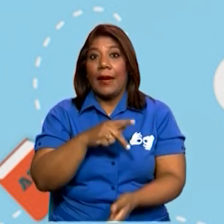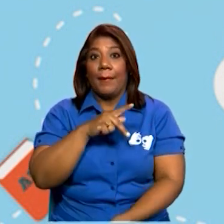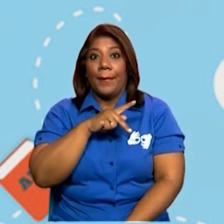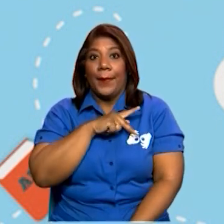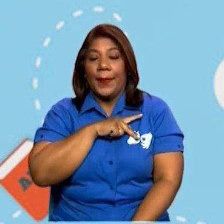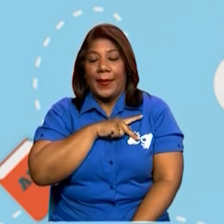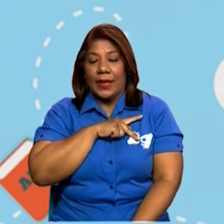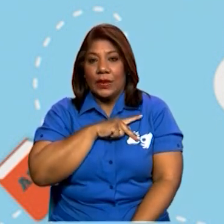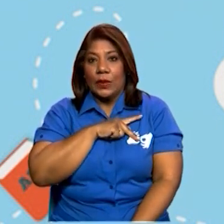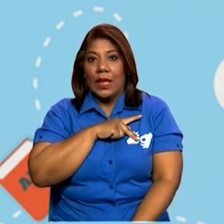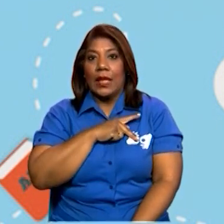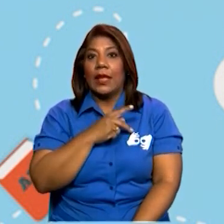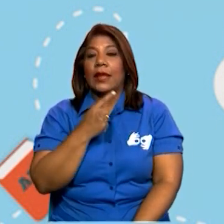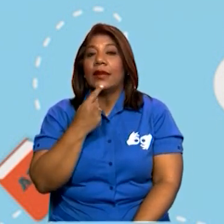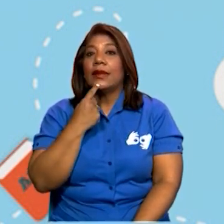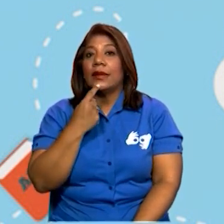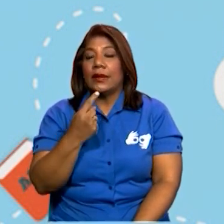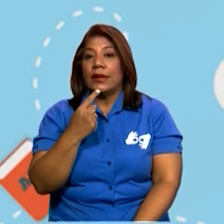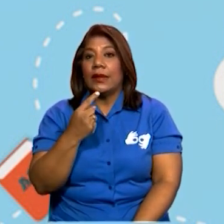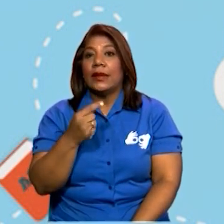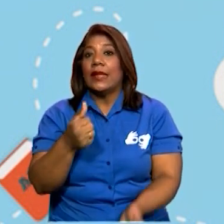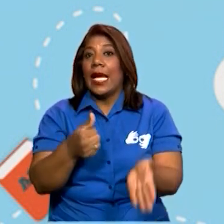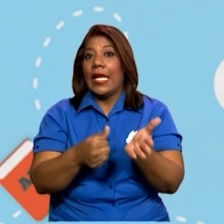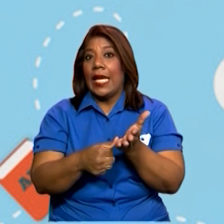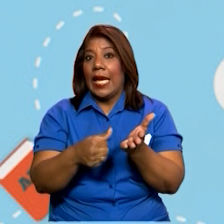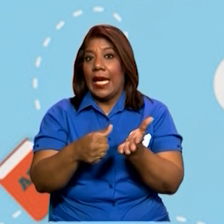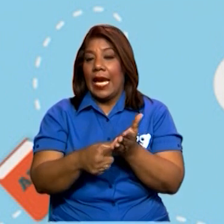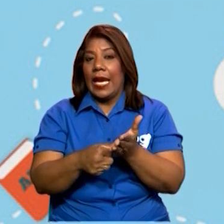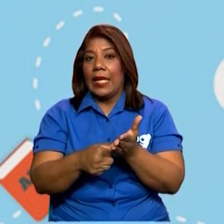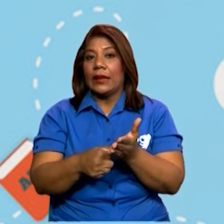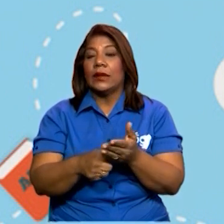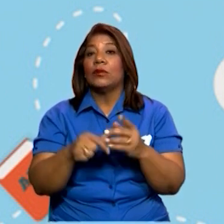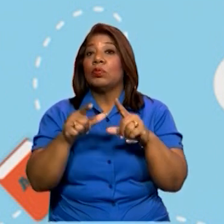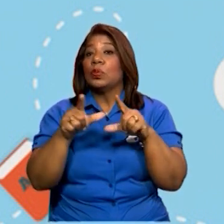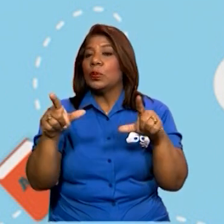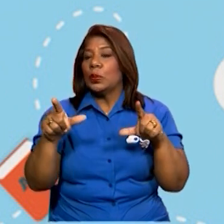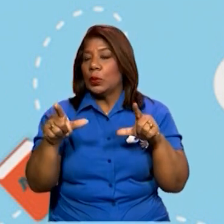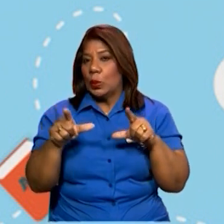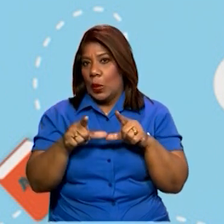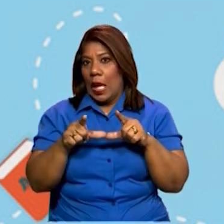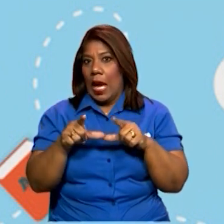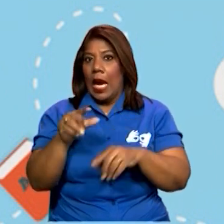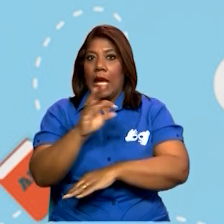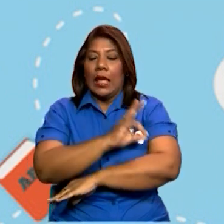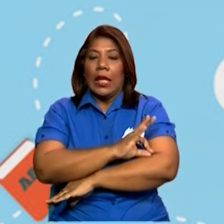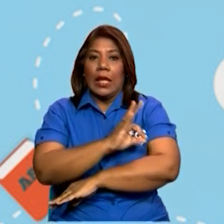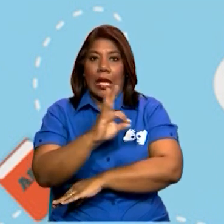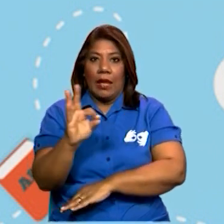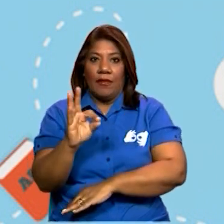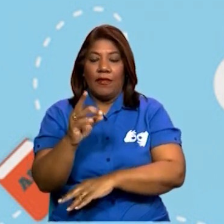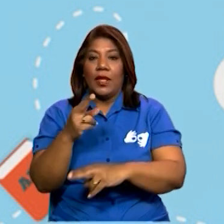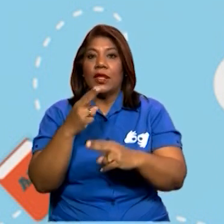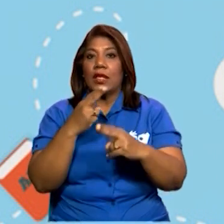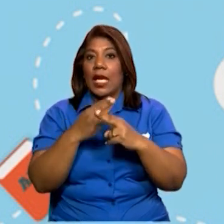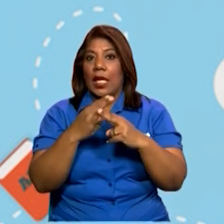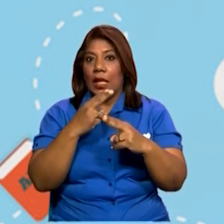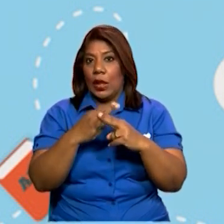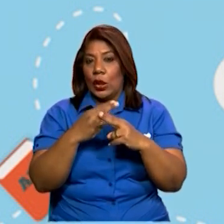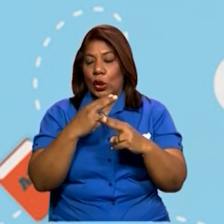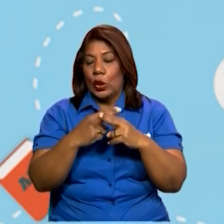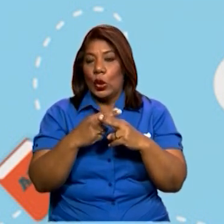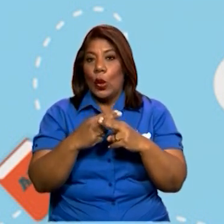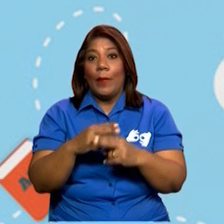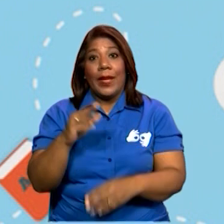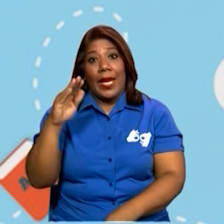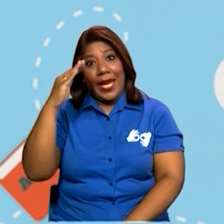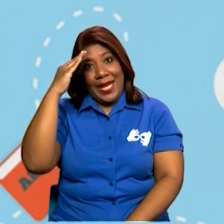Aquí tenemos las partes de una carta personal, el lugar y la fecha, el nombre del destinatario, el